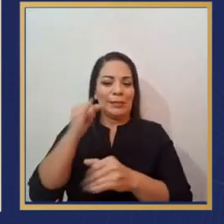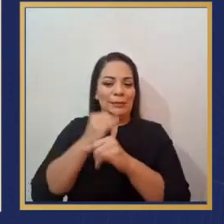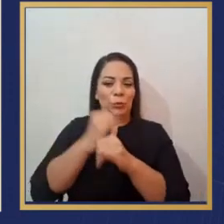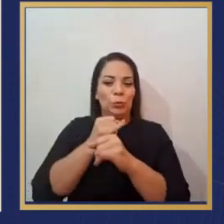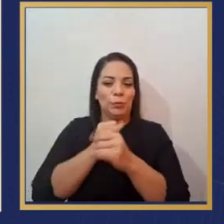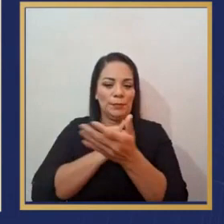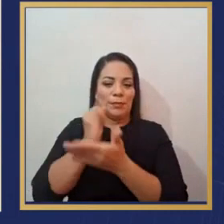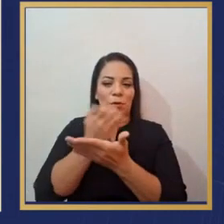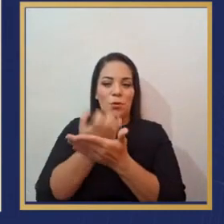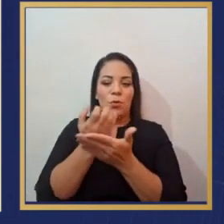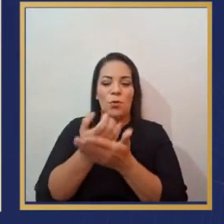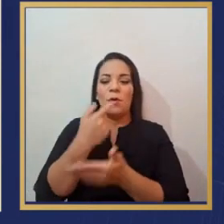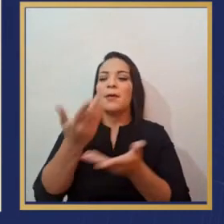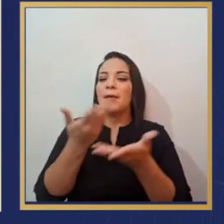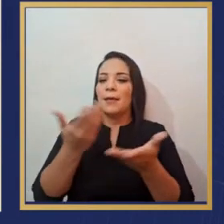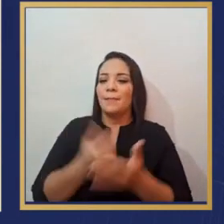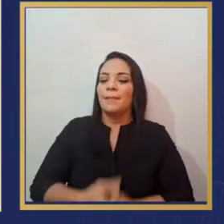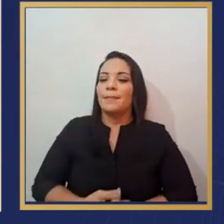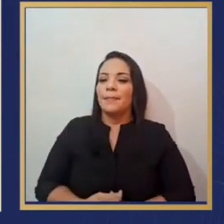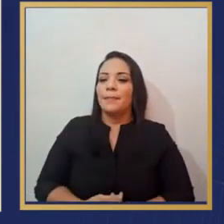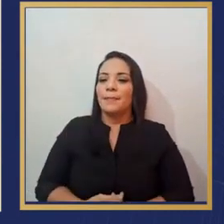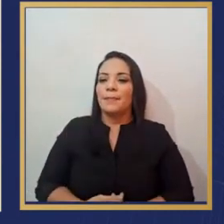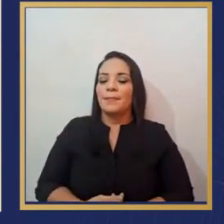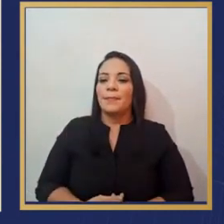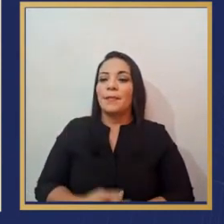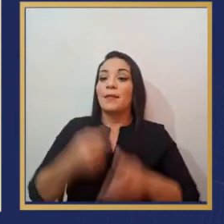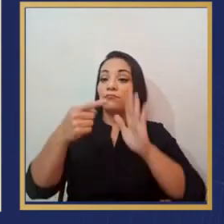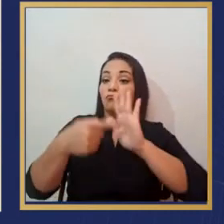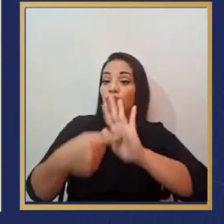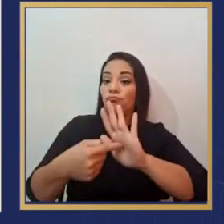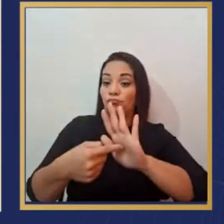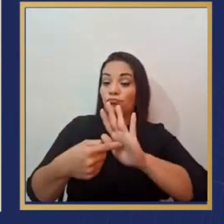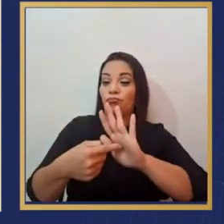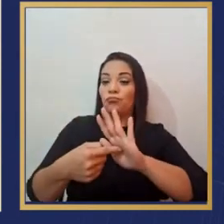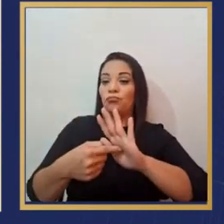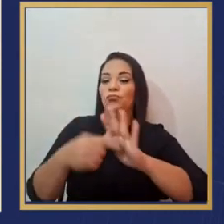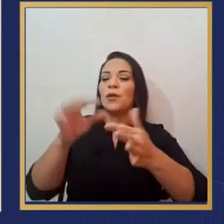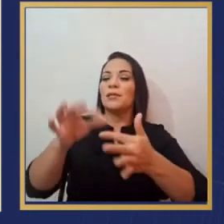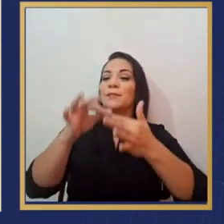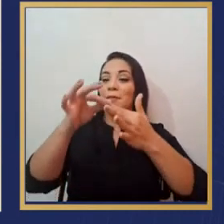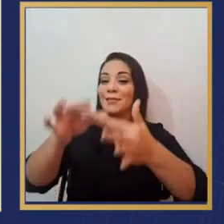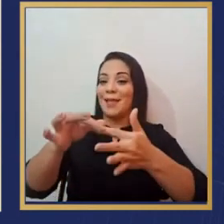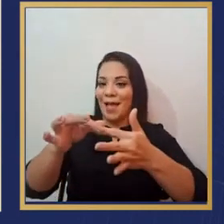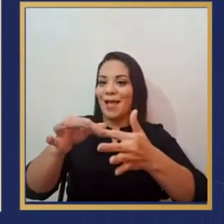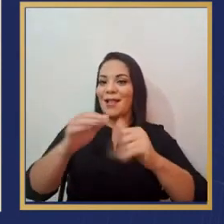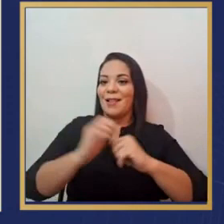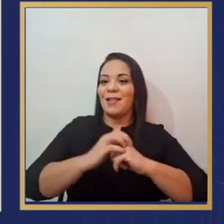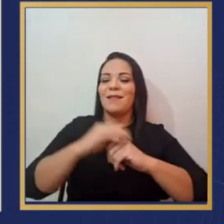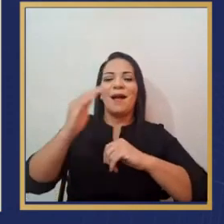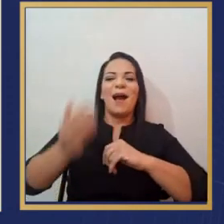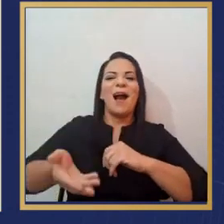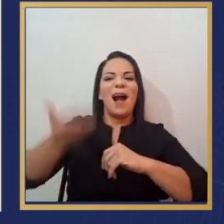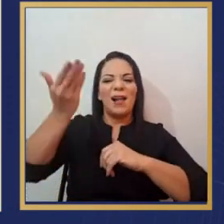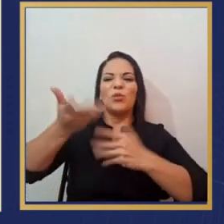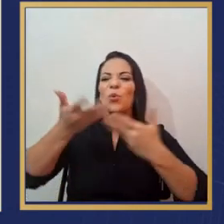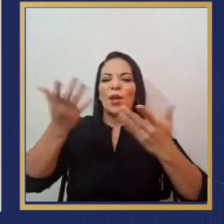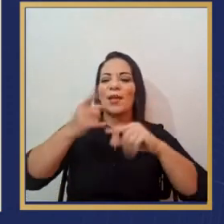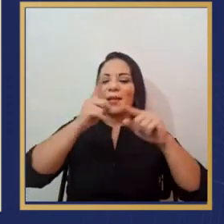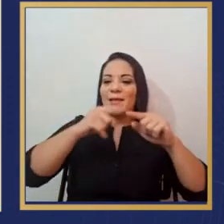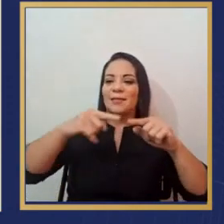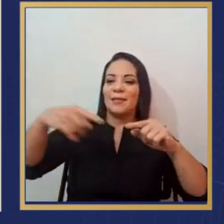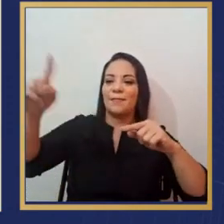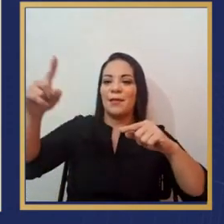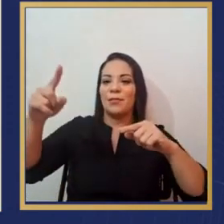y es que destacó como especial y particularmente alto el crecimiento del